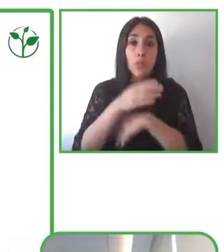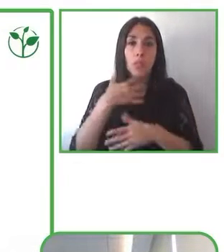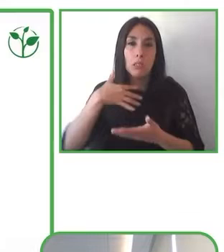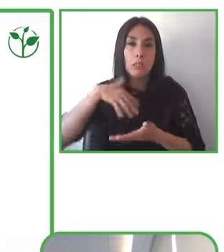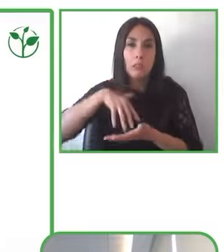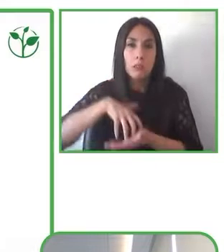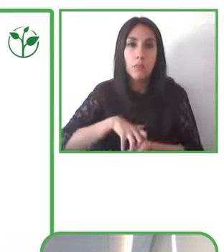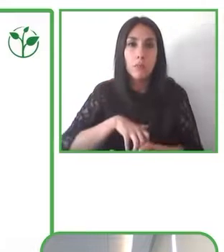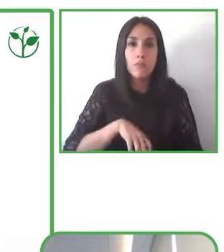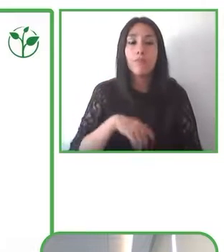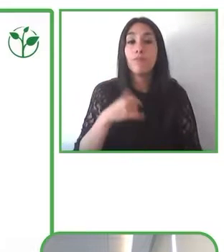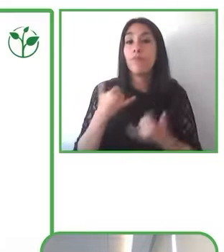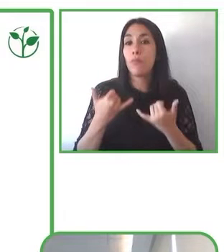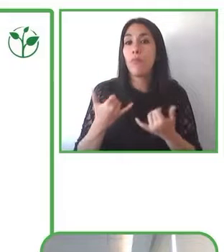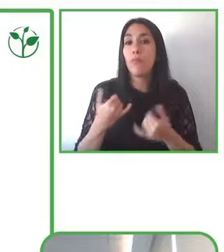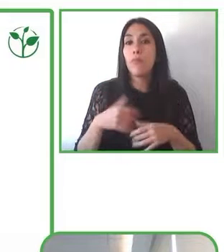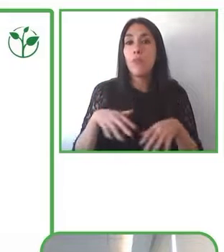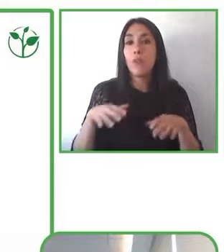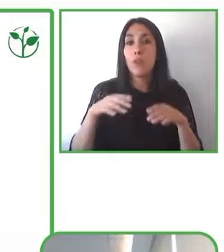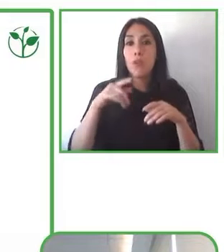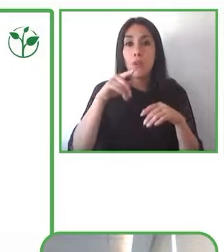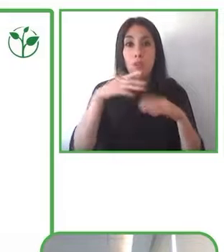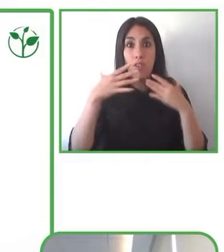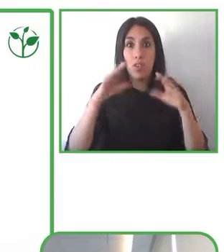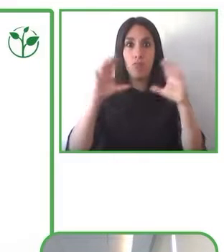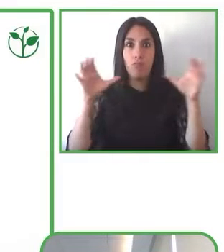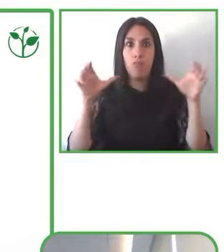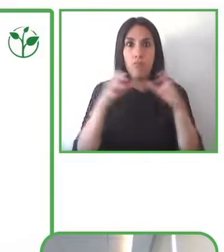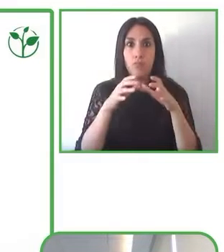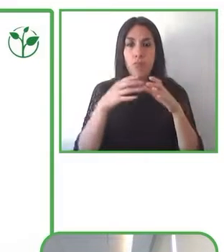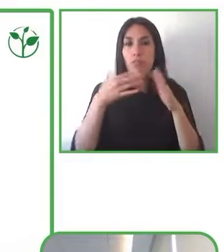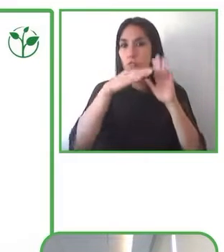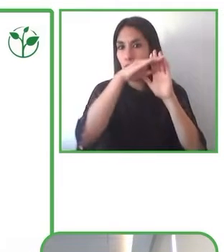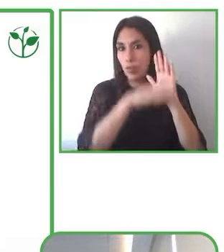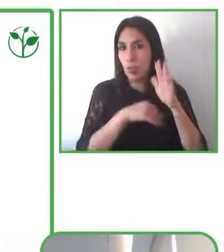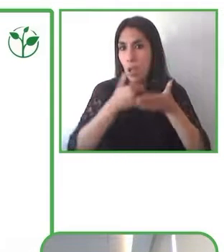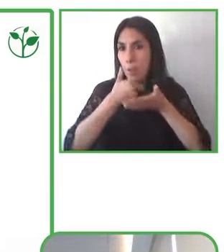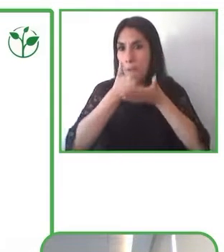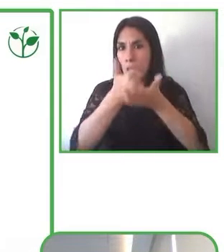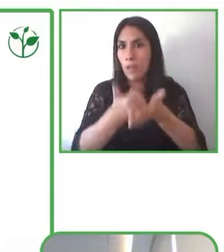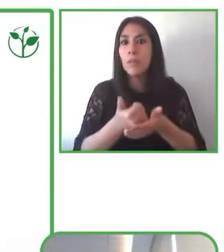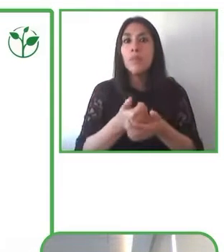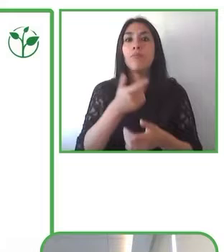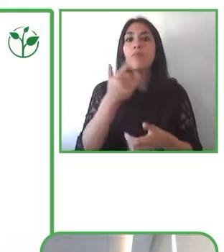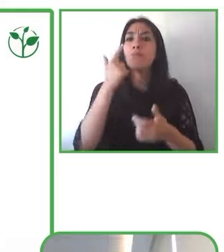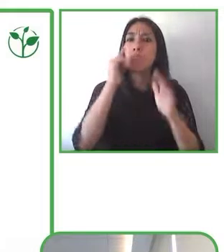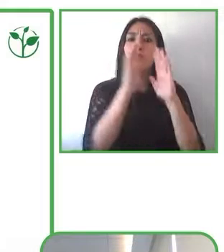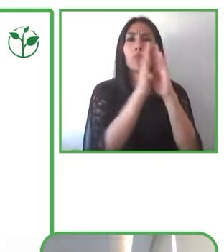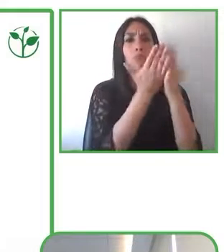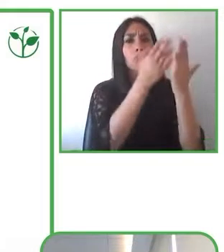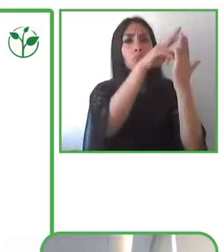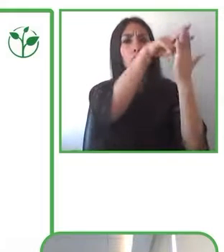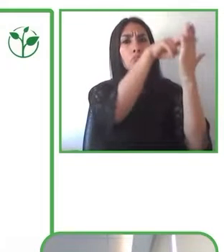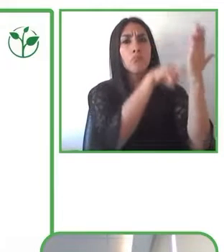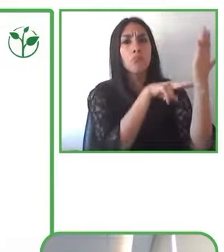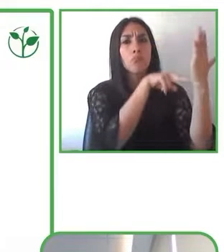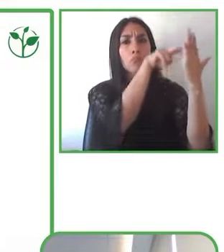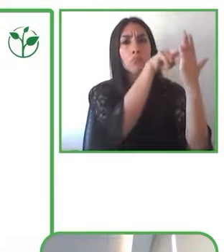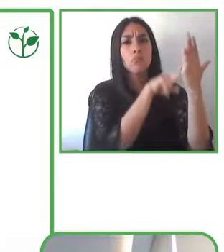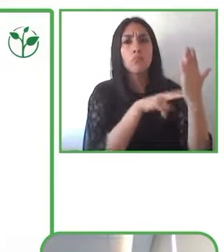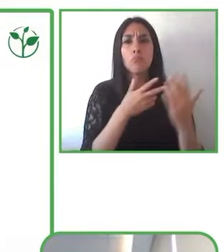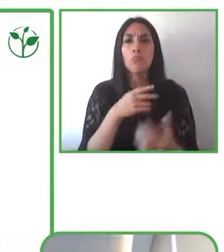generar los manuales de accesibilidad las fichas temáticas que son para nosotros el material más